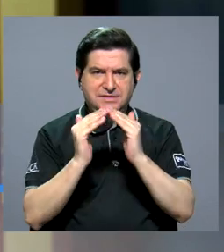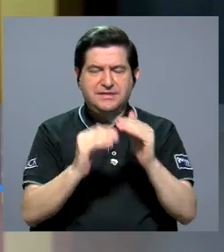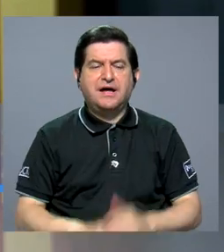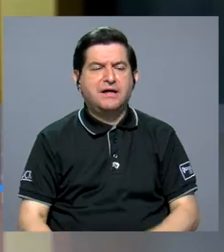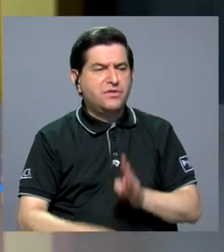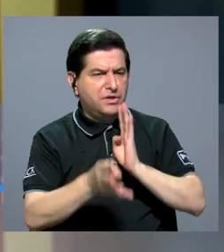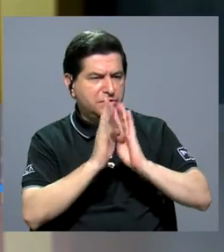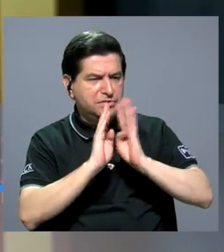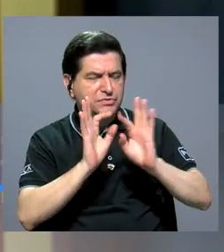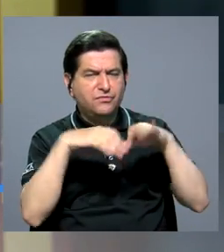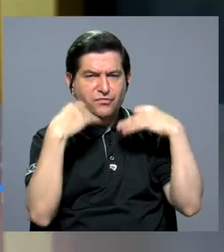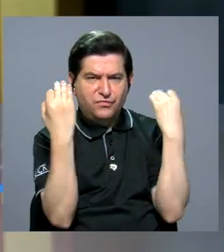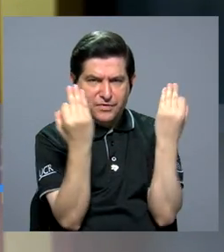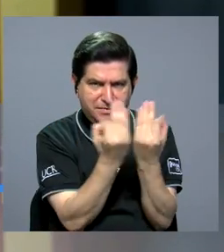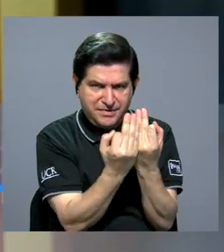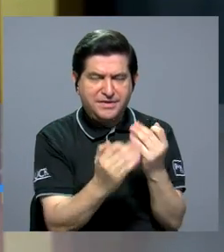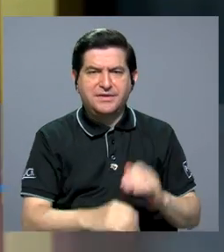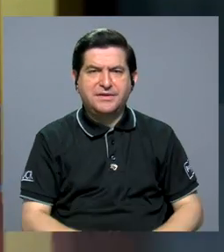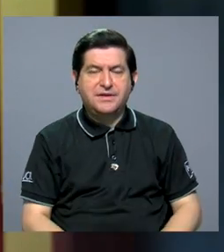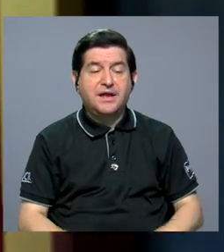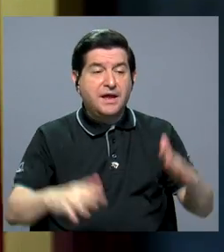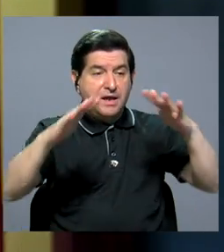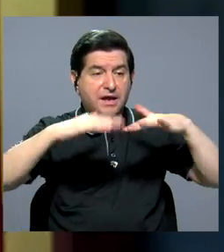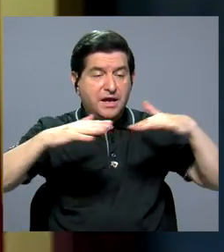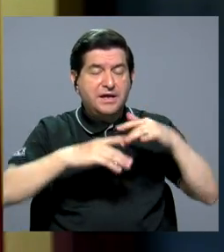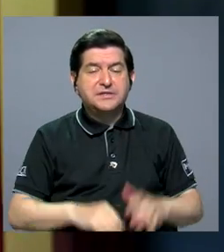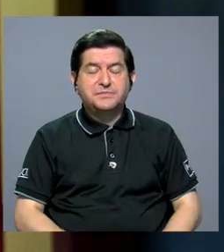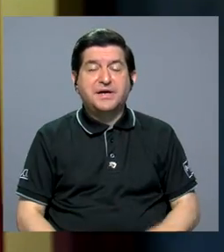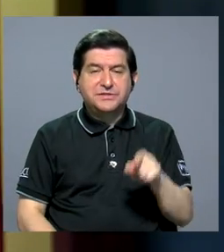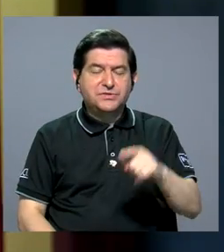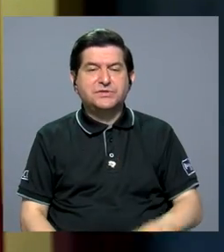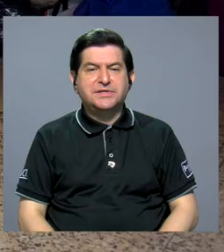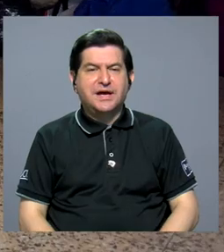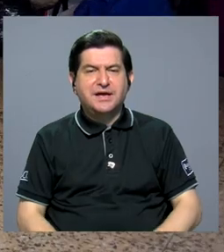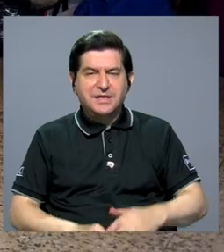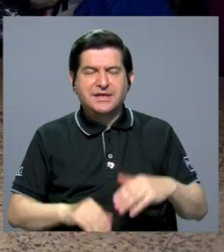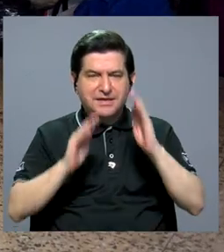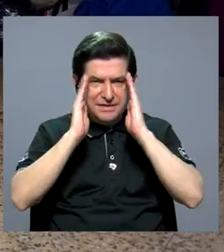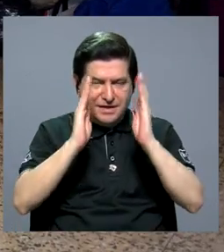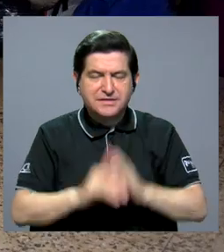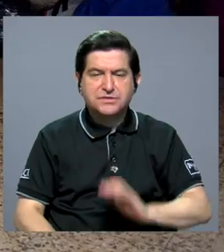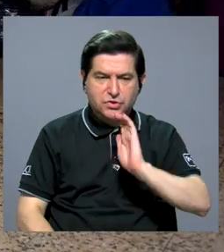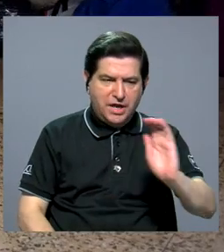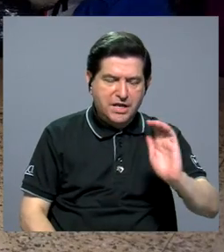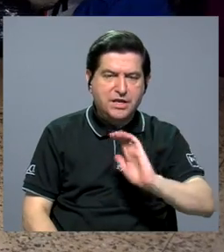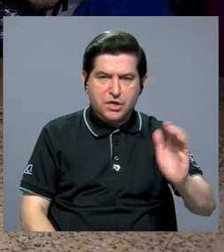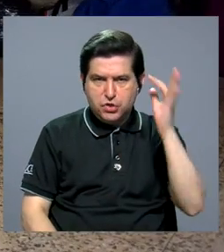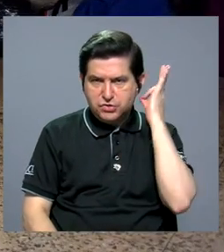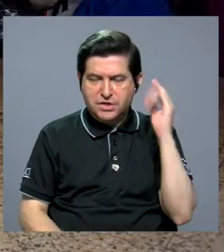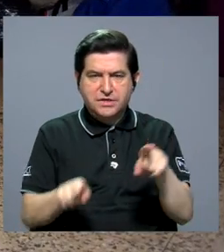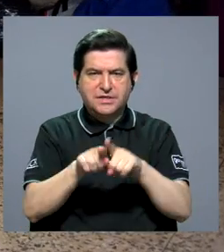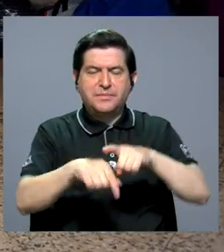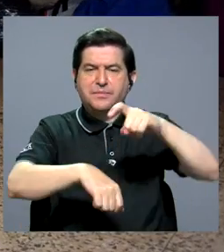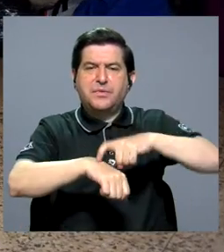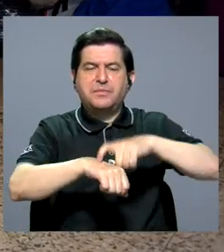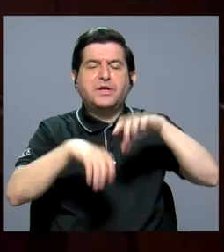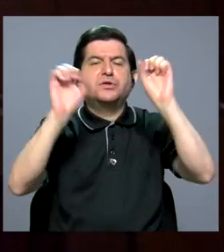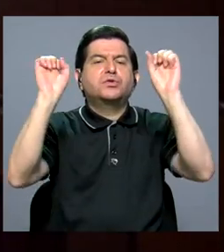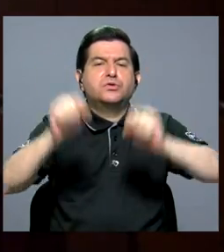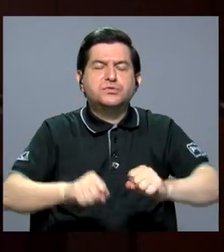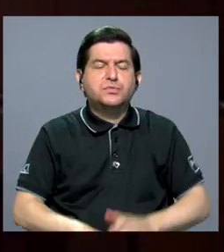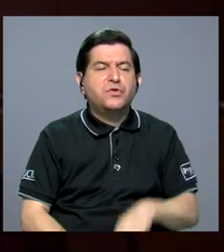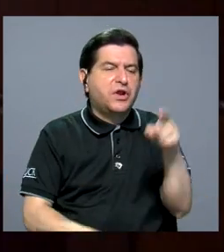conversando con las familias, brindando espacios de contención. También con los niños y niñas se han realizado momentos para que ellos puedan